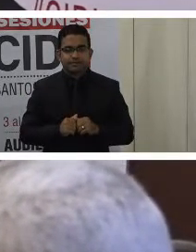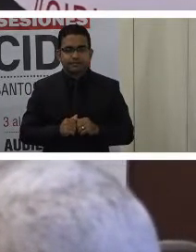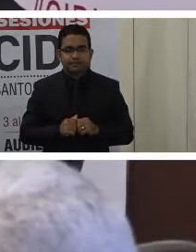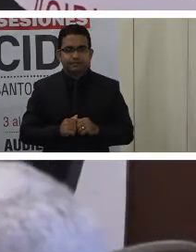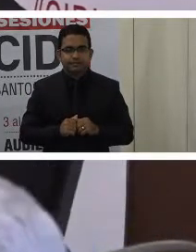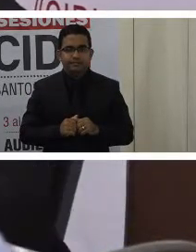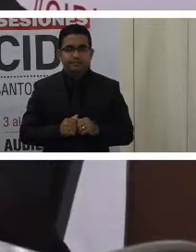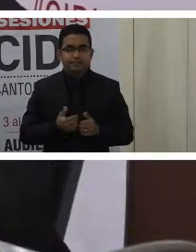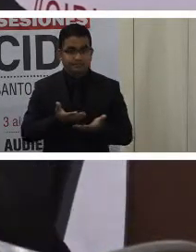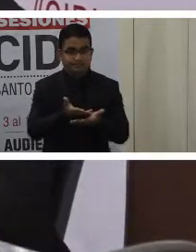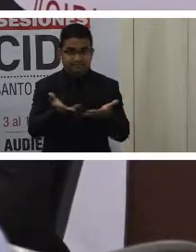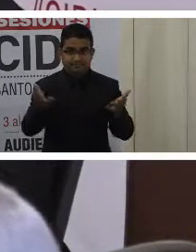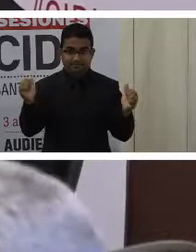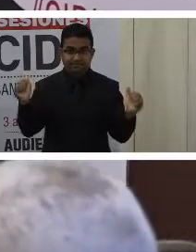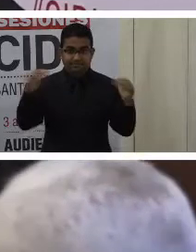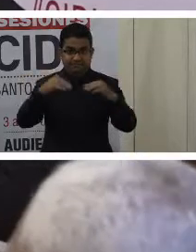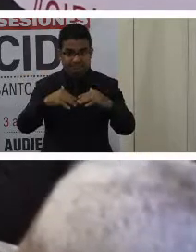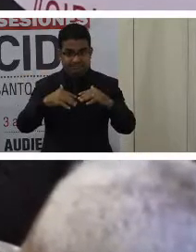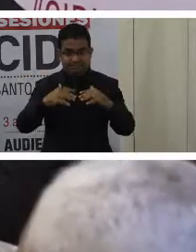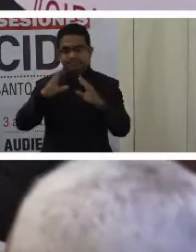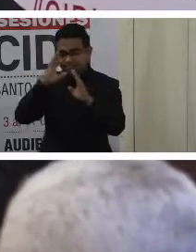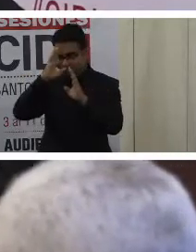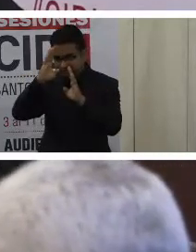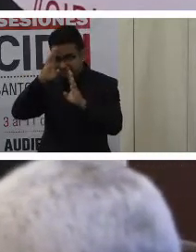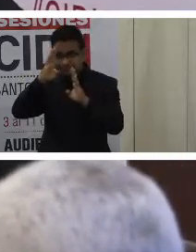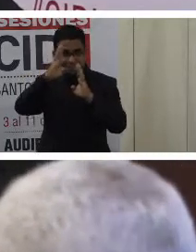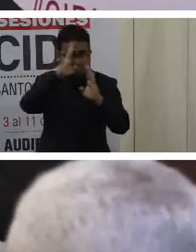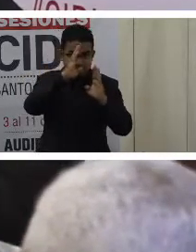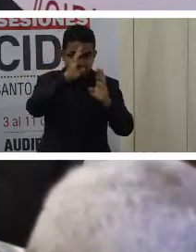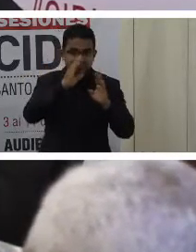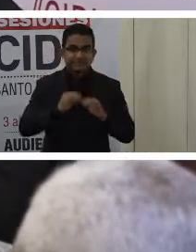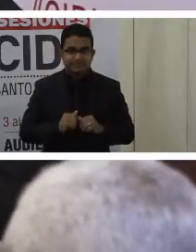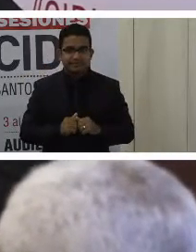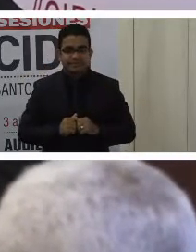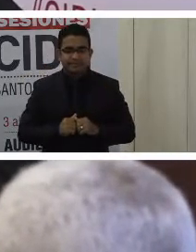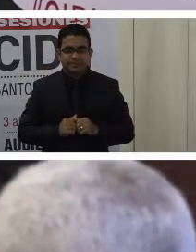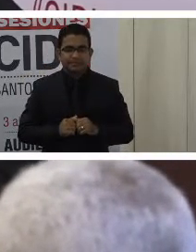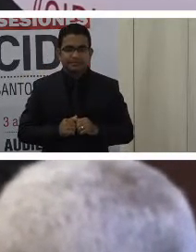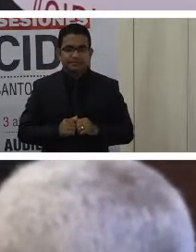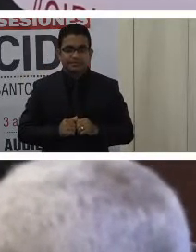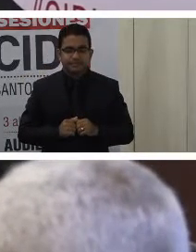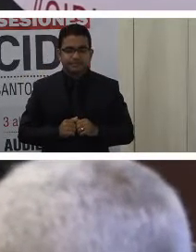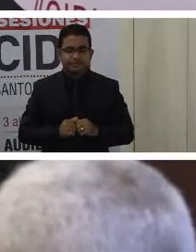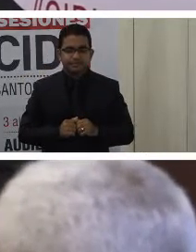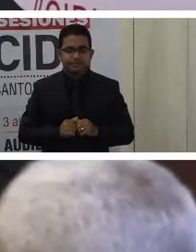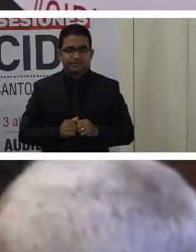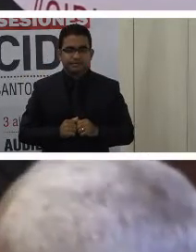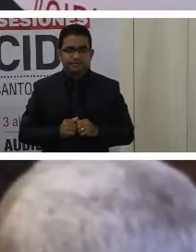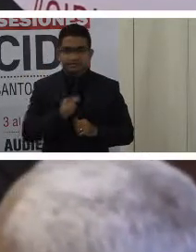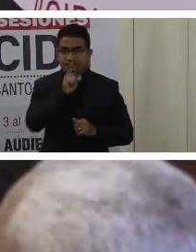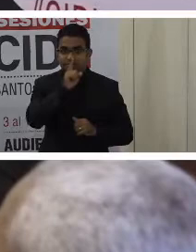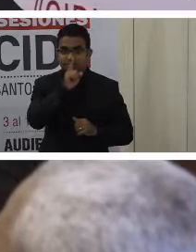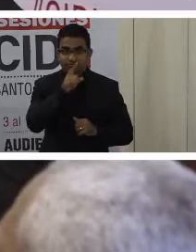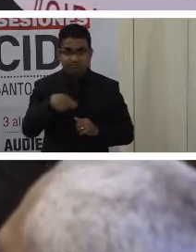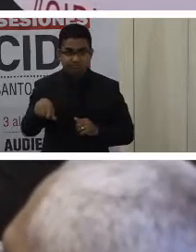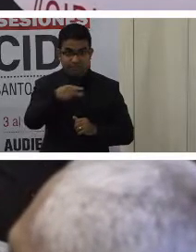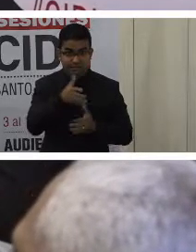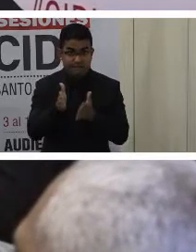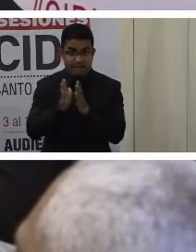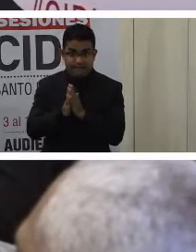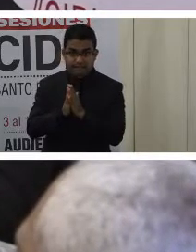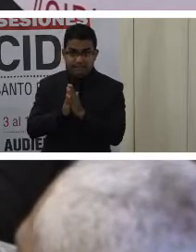participación de esta audiencia que ha sido efectivamente solicitada